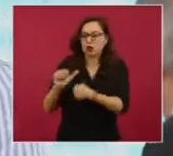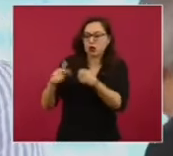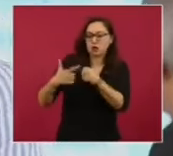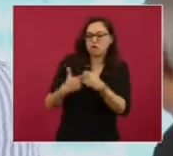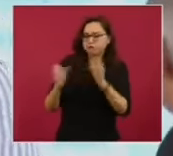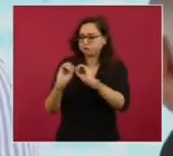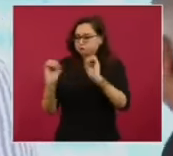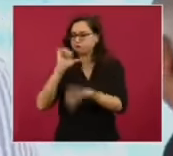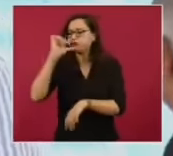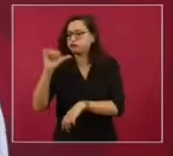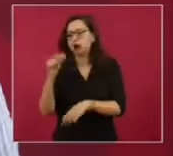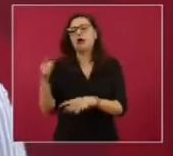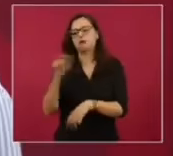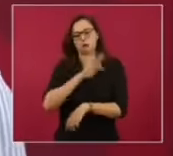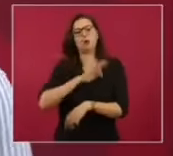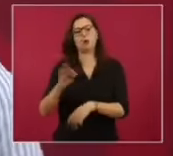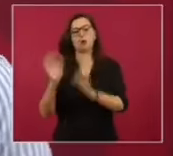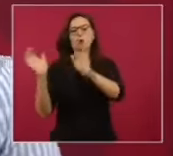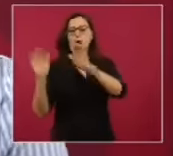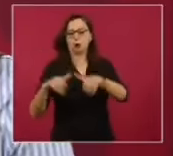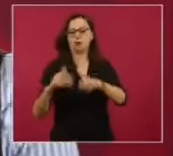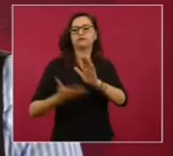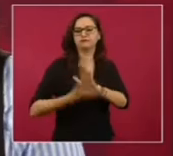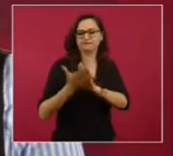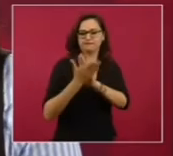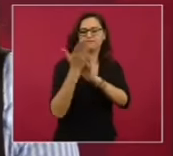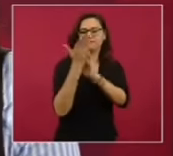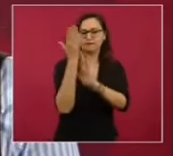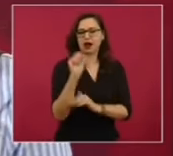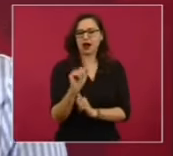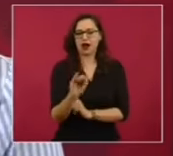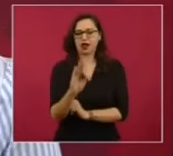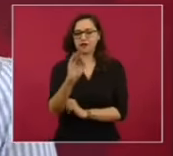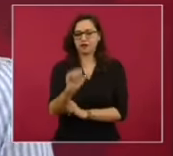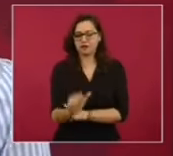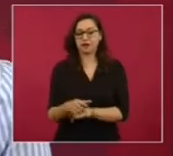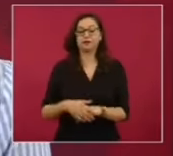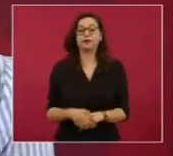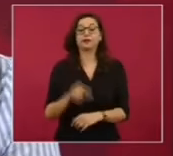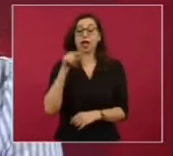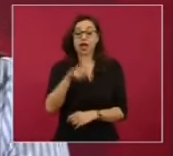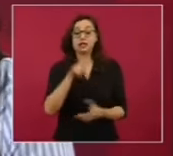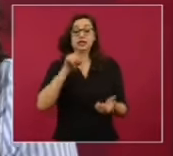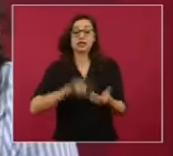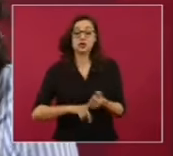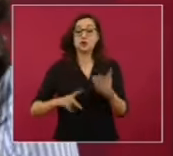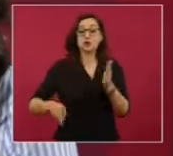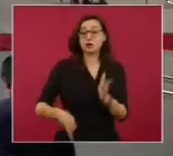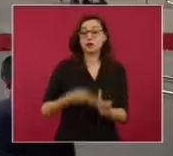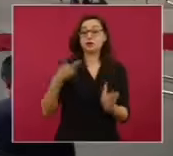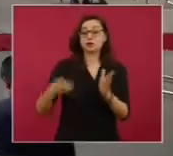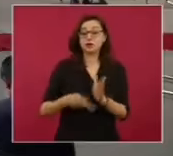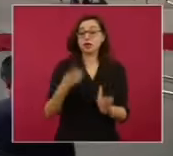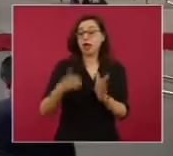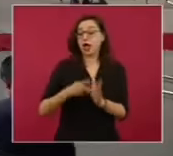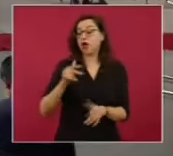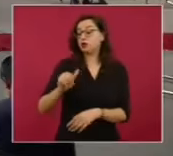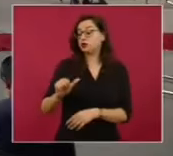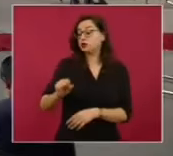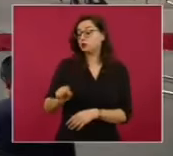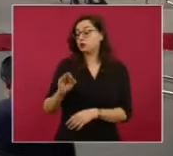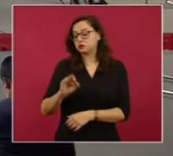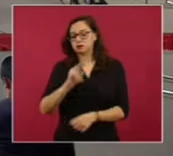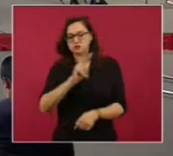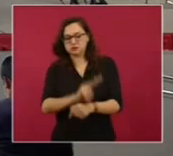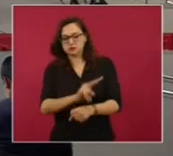contratadas. La construcción del Aifa fue constantemente auditada por la Auditoría Superior